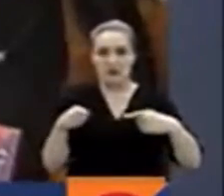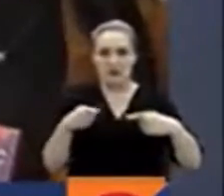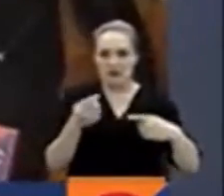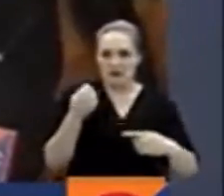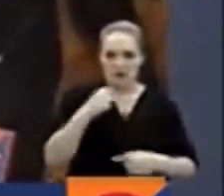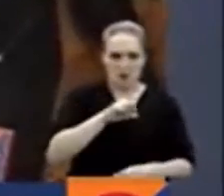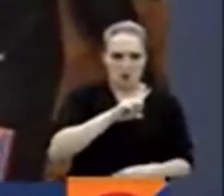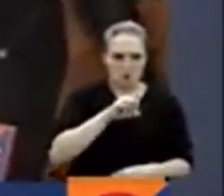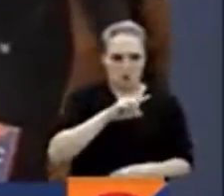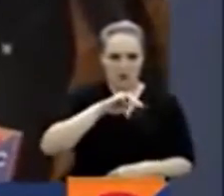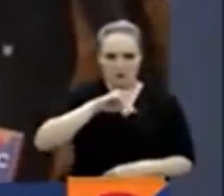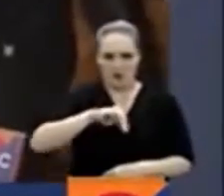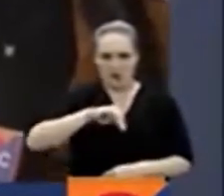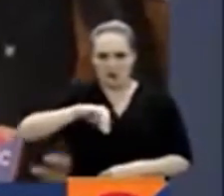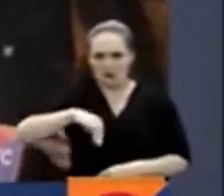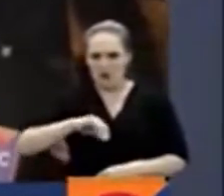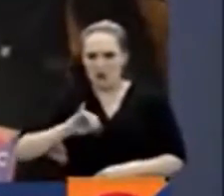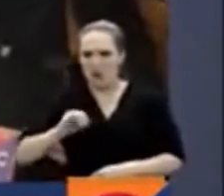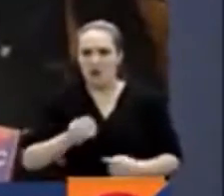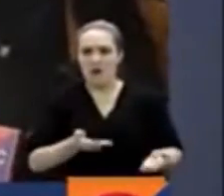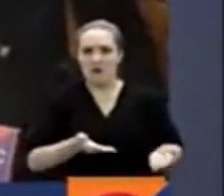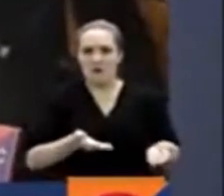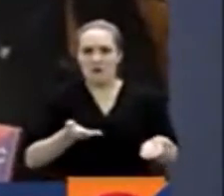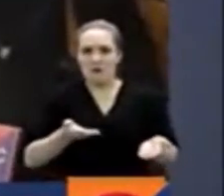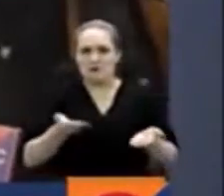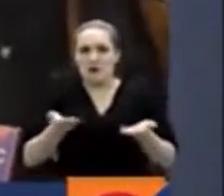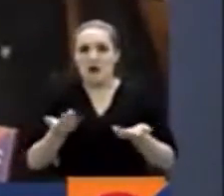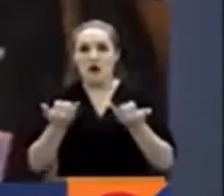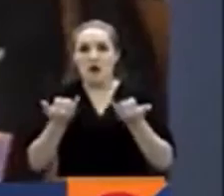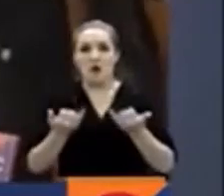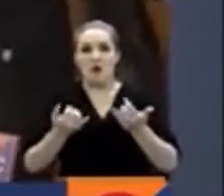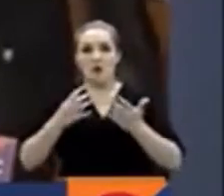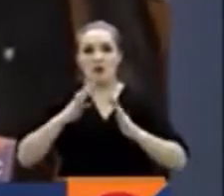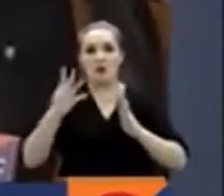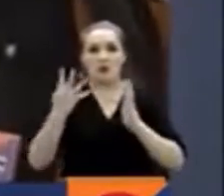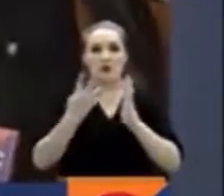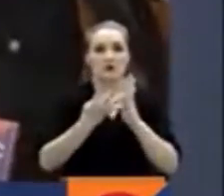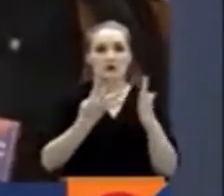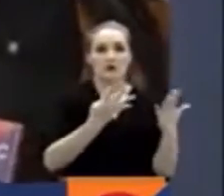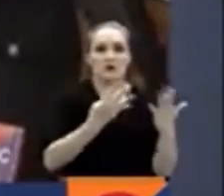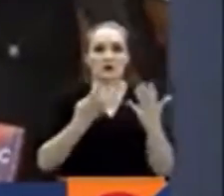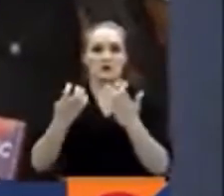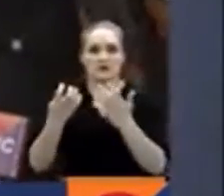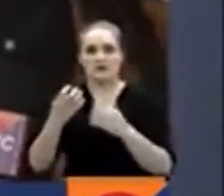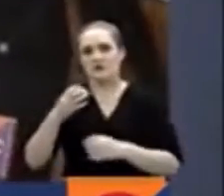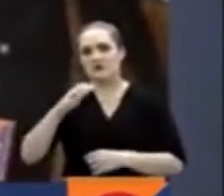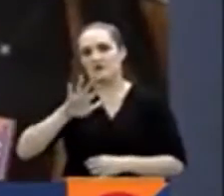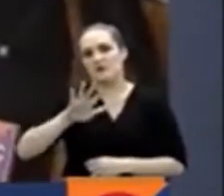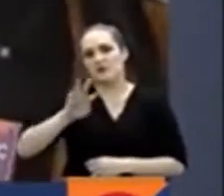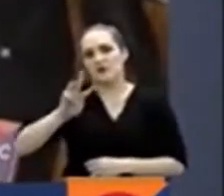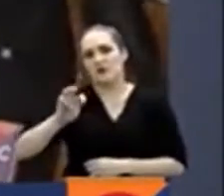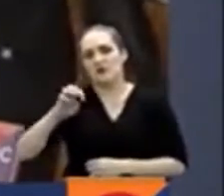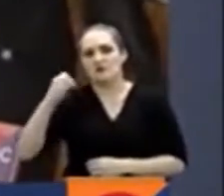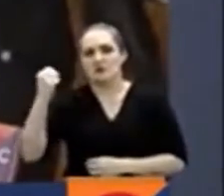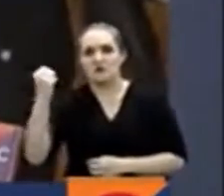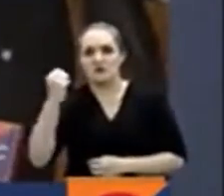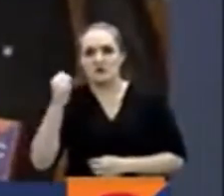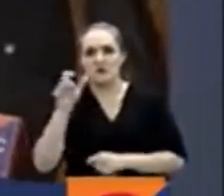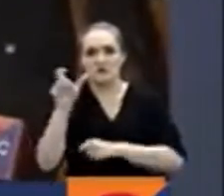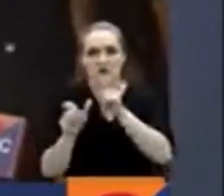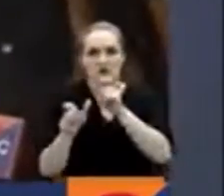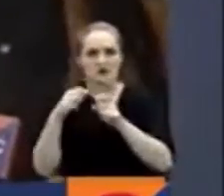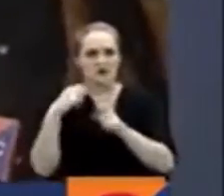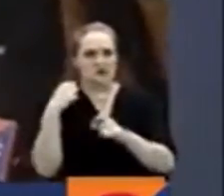máximos históricos a diario. Precisamente hoy llegó hasta los 4 mil 958 pesos. La preocupación de los expertos